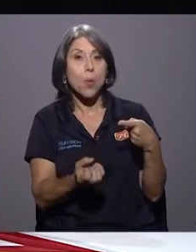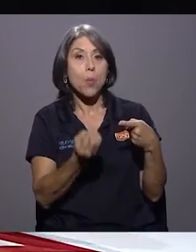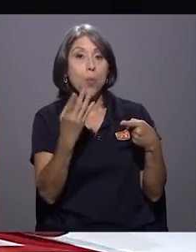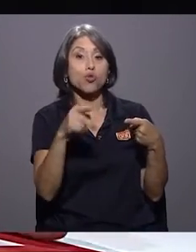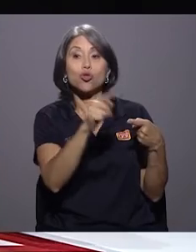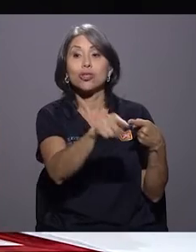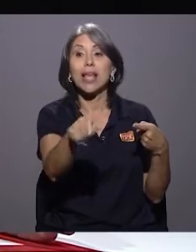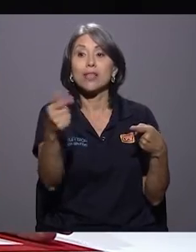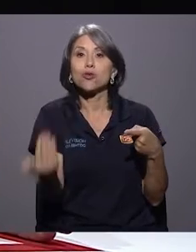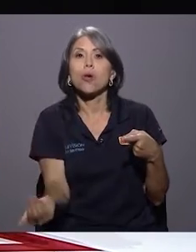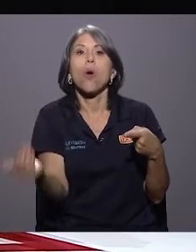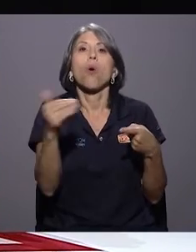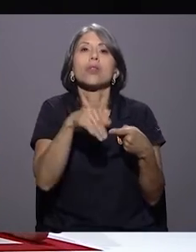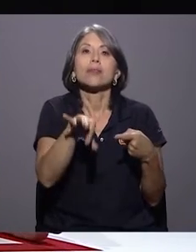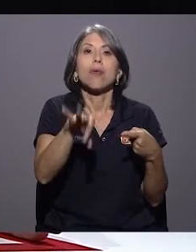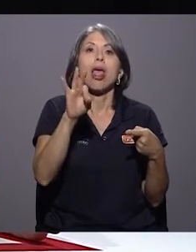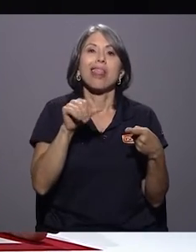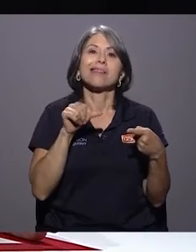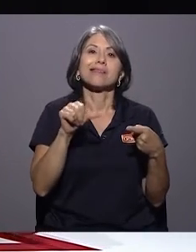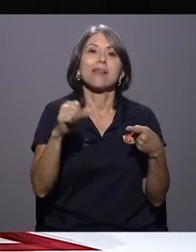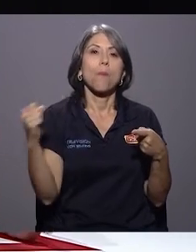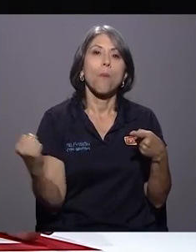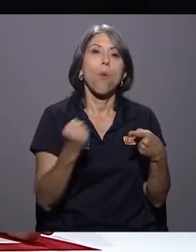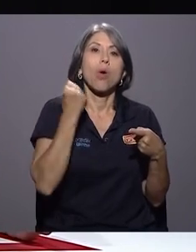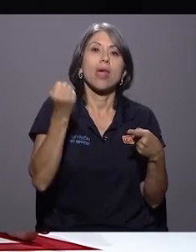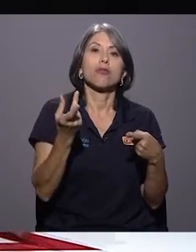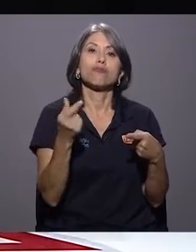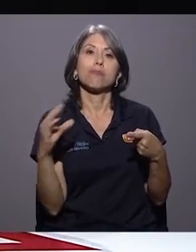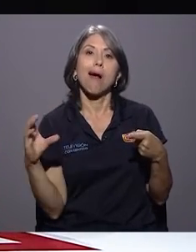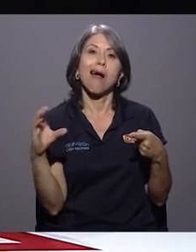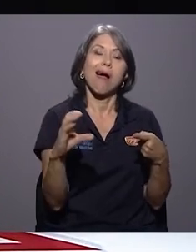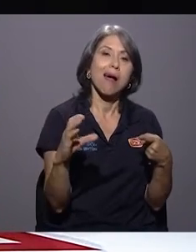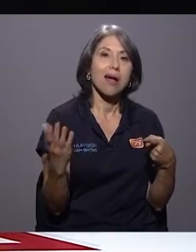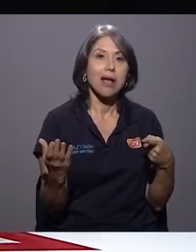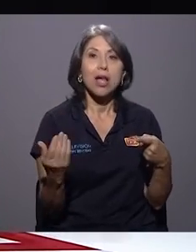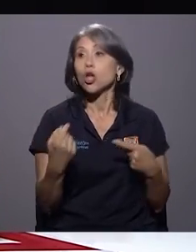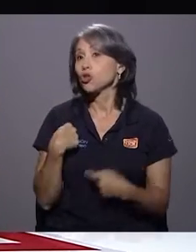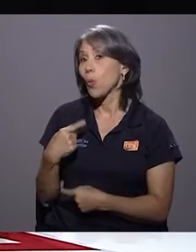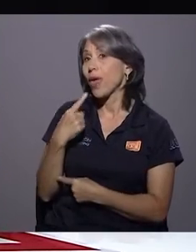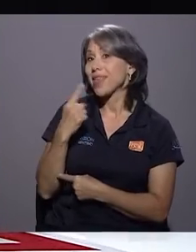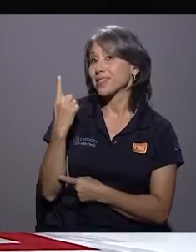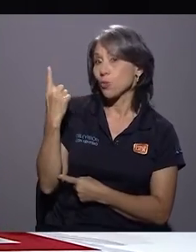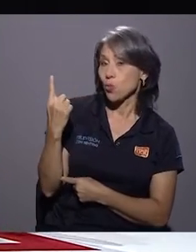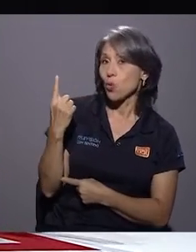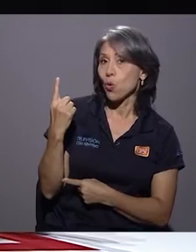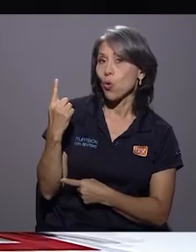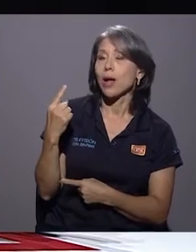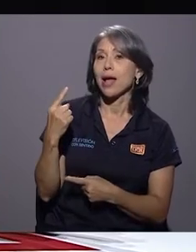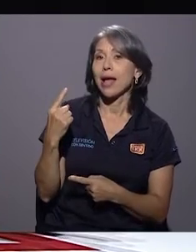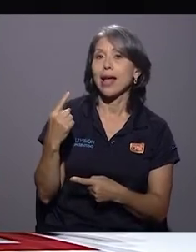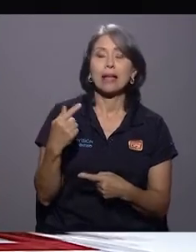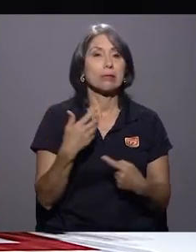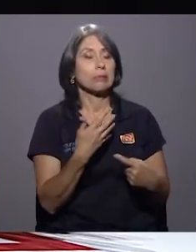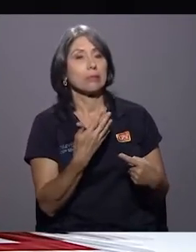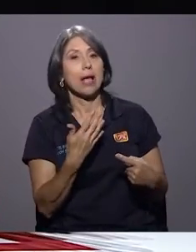muchos de estos que se reeligen siguen en el poder y reciben su salario de algún modo. Voy a decir uno que si no...